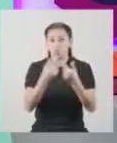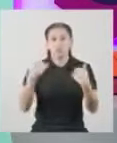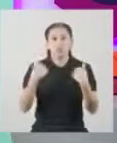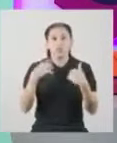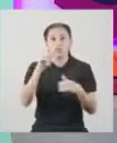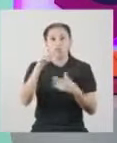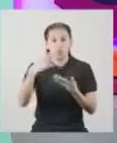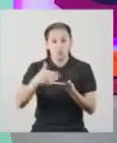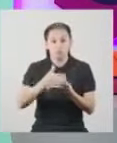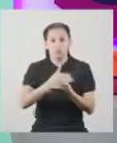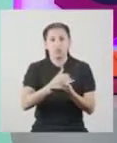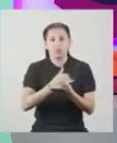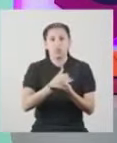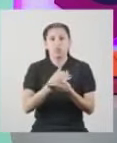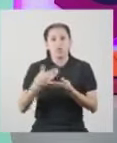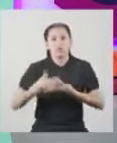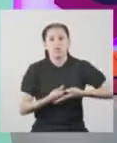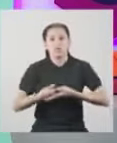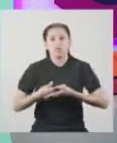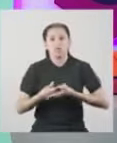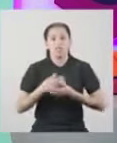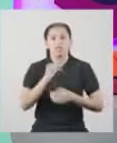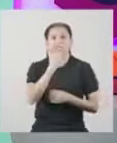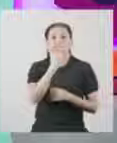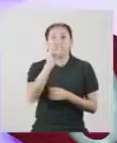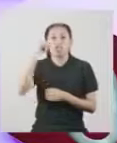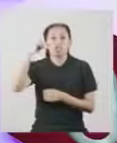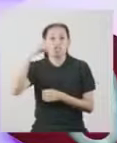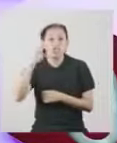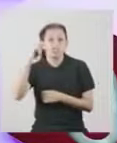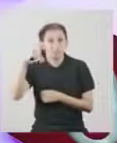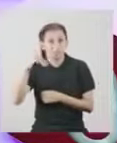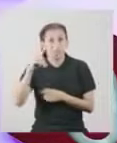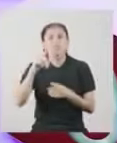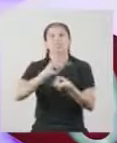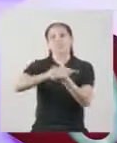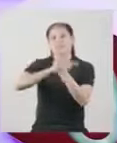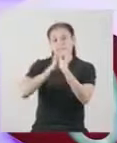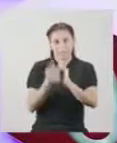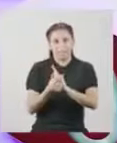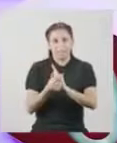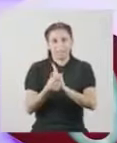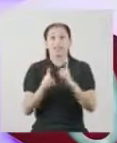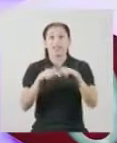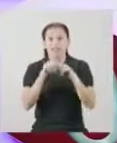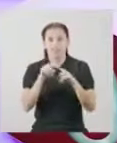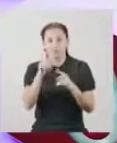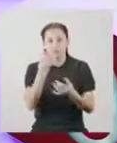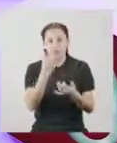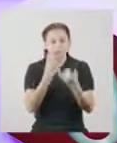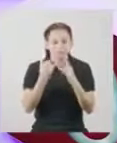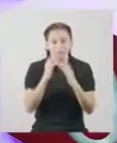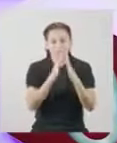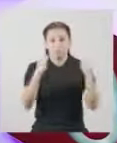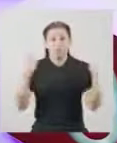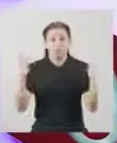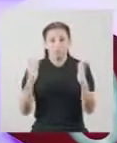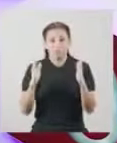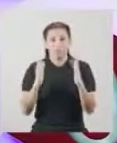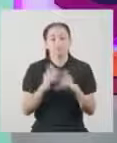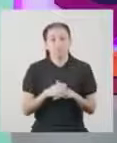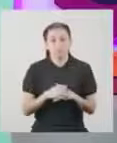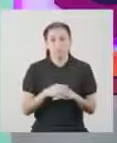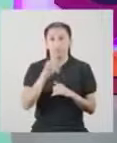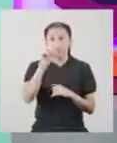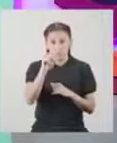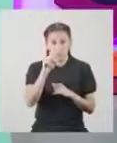hubiera una trucha bebé que midiera 5 centímetros Eso cambiaría mucho el rango y nos daría una pista falsa sobre la dispersión